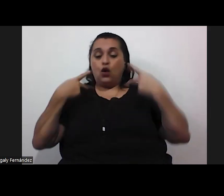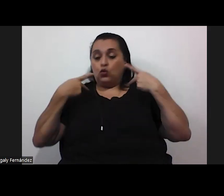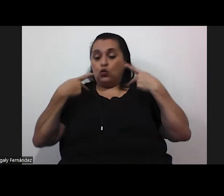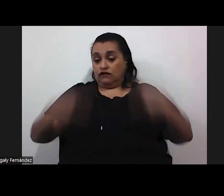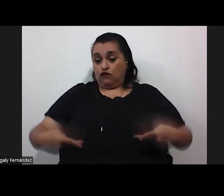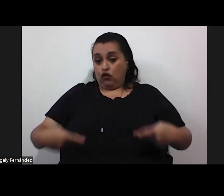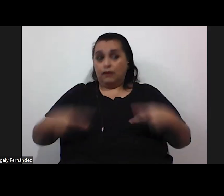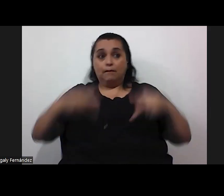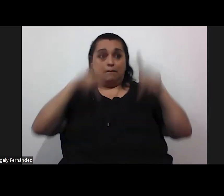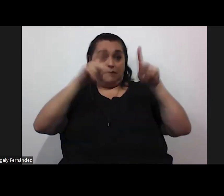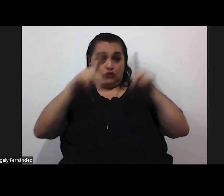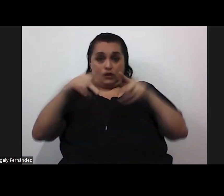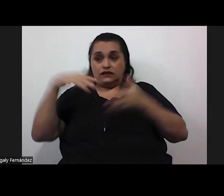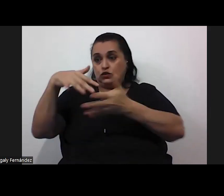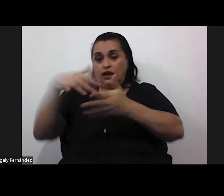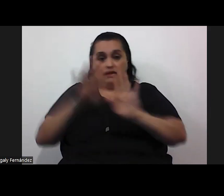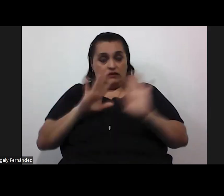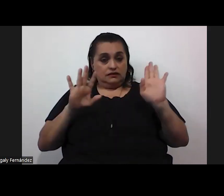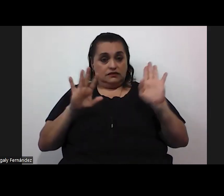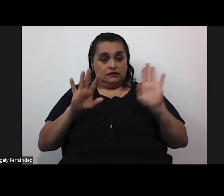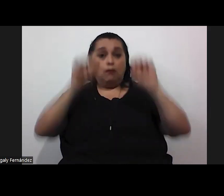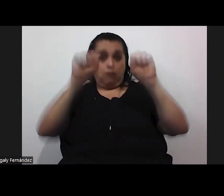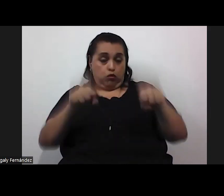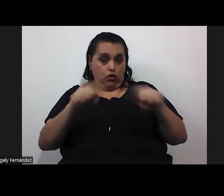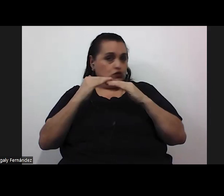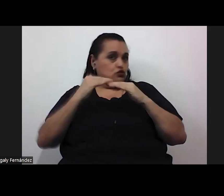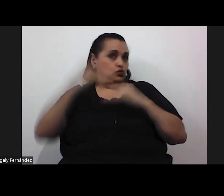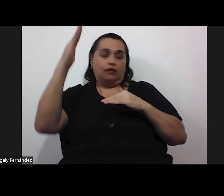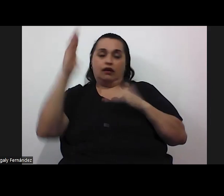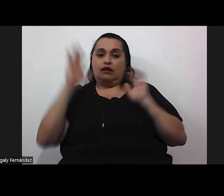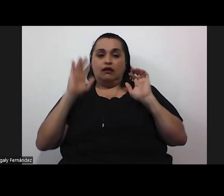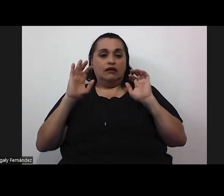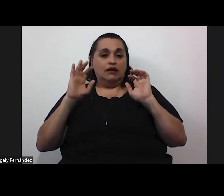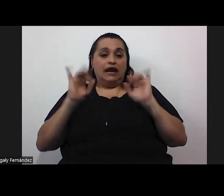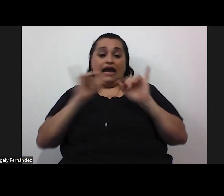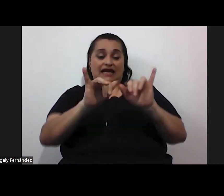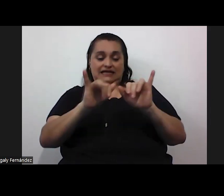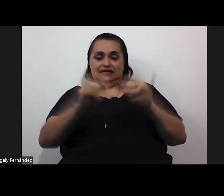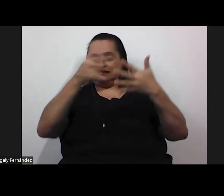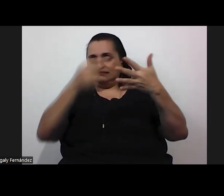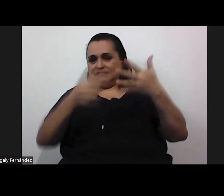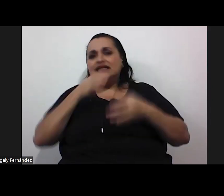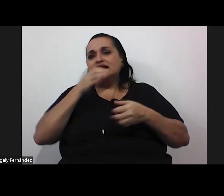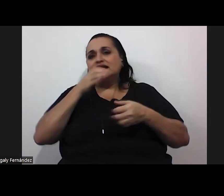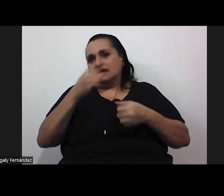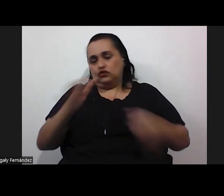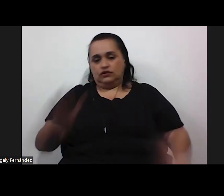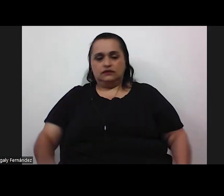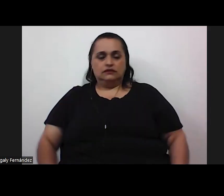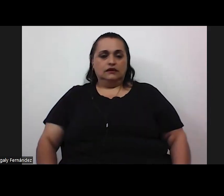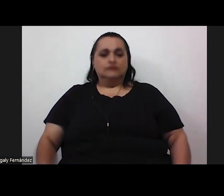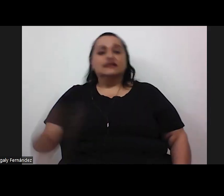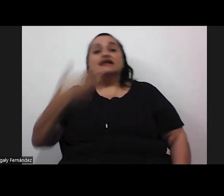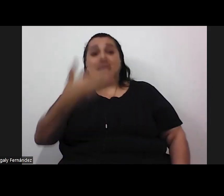estudiantes y pudiéramos superar estas indicaciones gracias